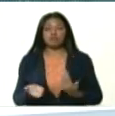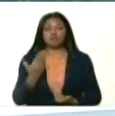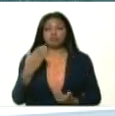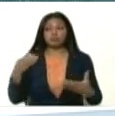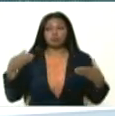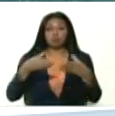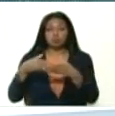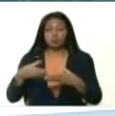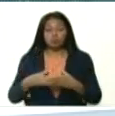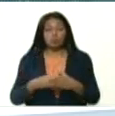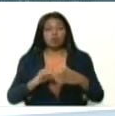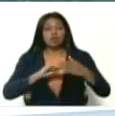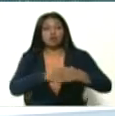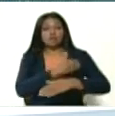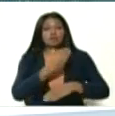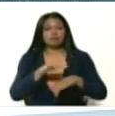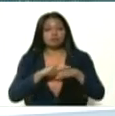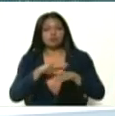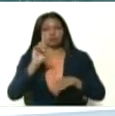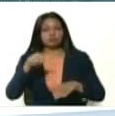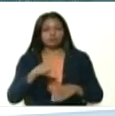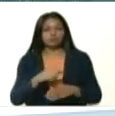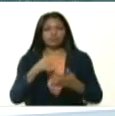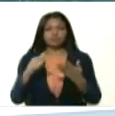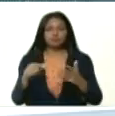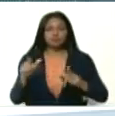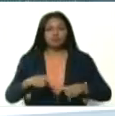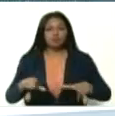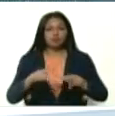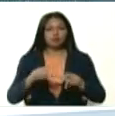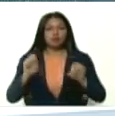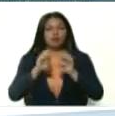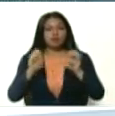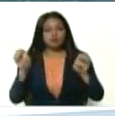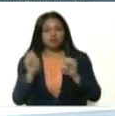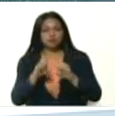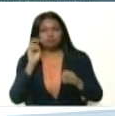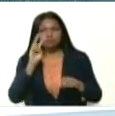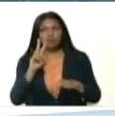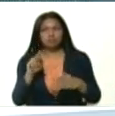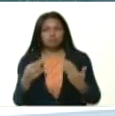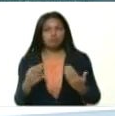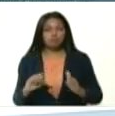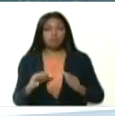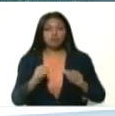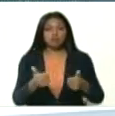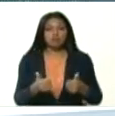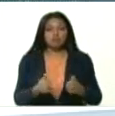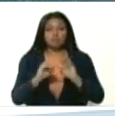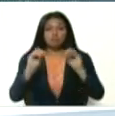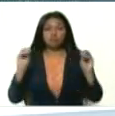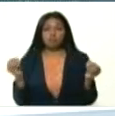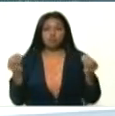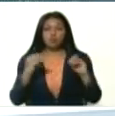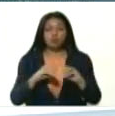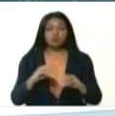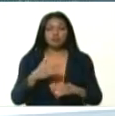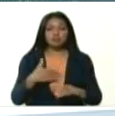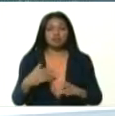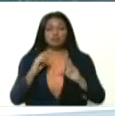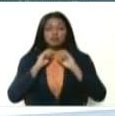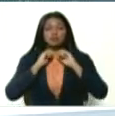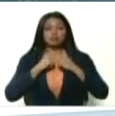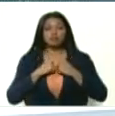reuniones con los distintos sectores de la educación a efecto de dar inicio a esta consulta. Quisiera que el profesor